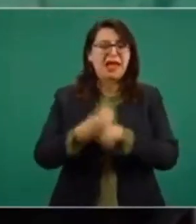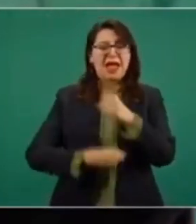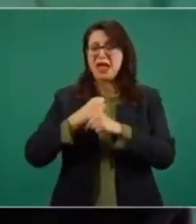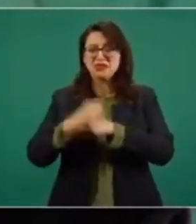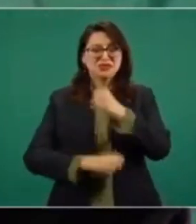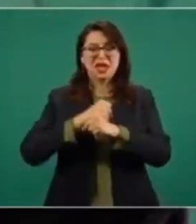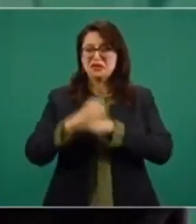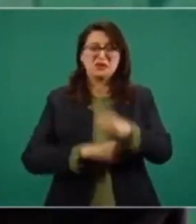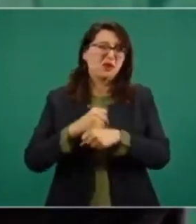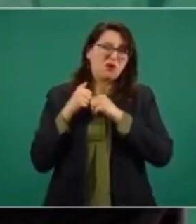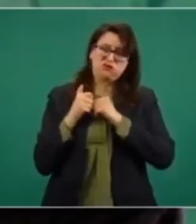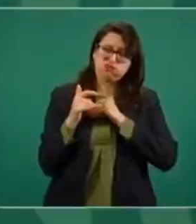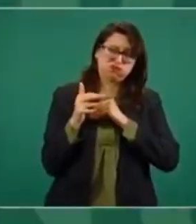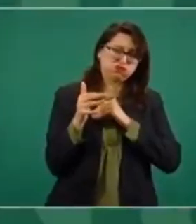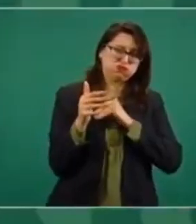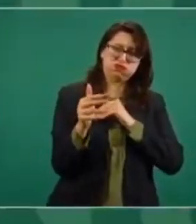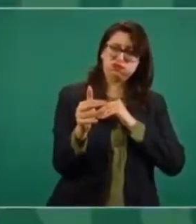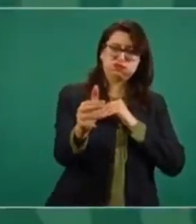y siglos.